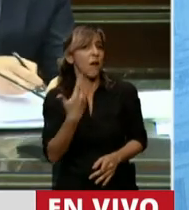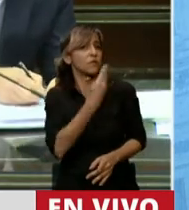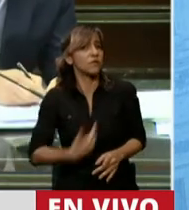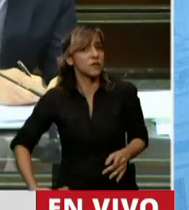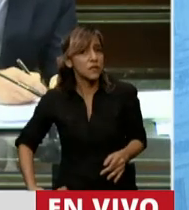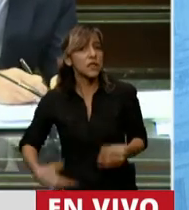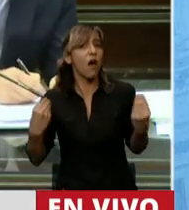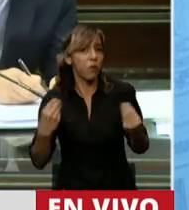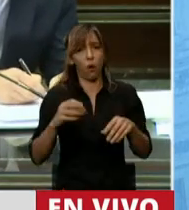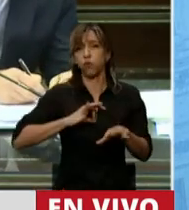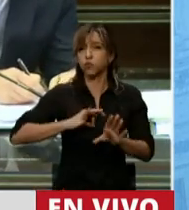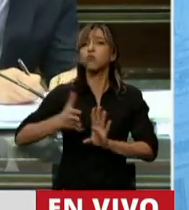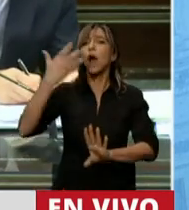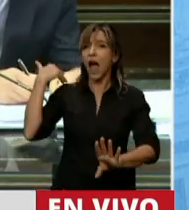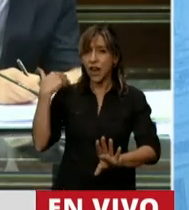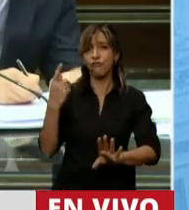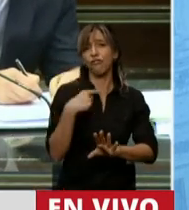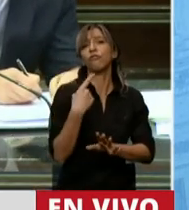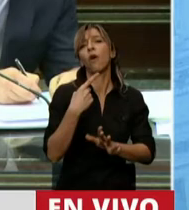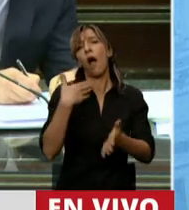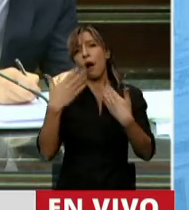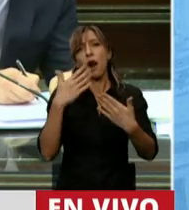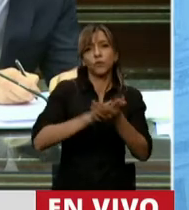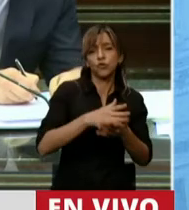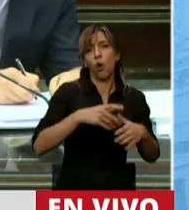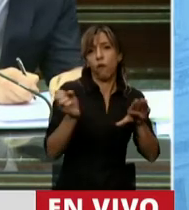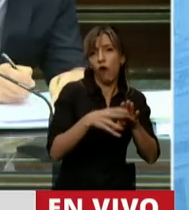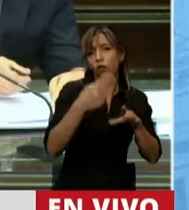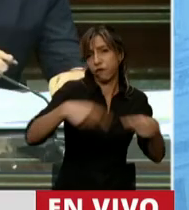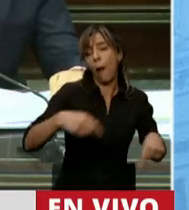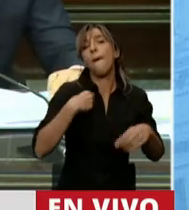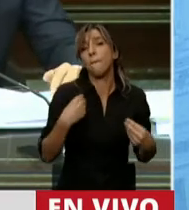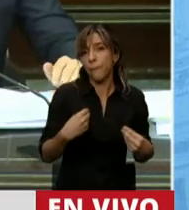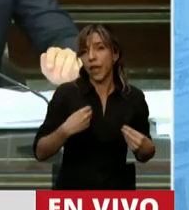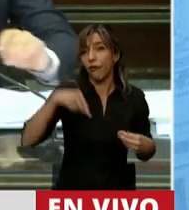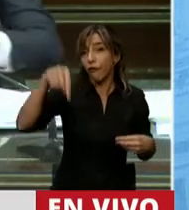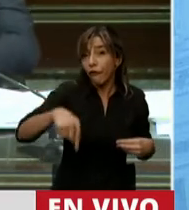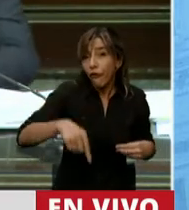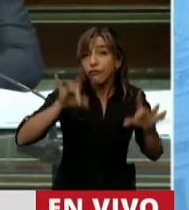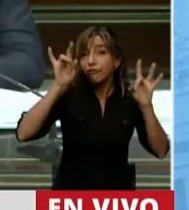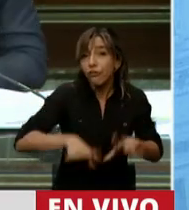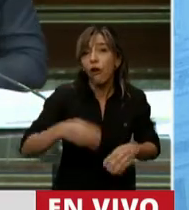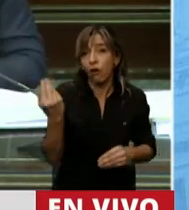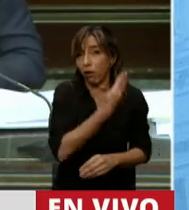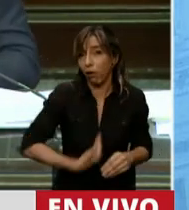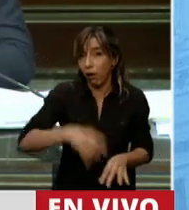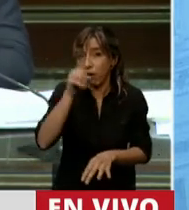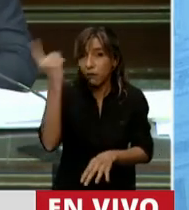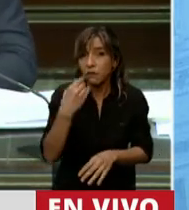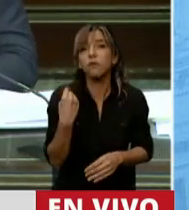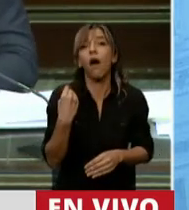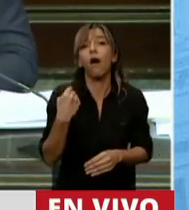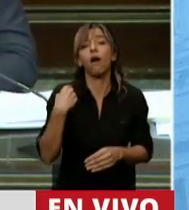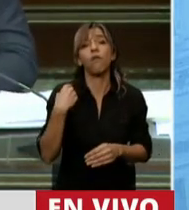fiduciario años atrás, hoy solamente en la averiguación hecha, solamente el Estado Nacional está